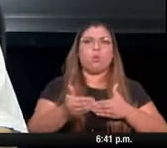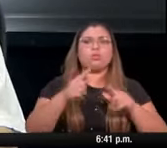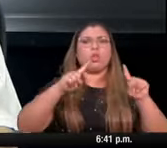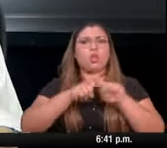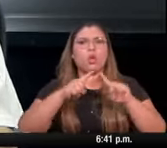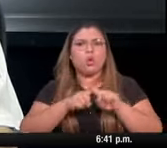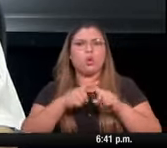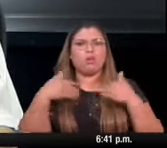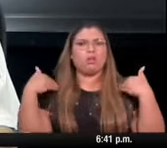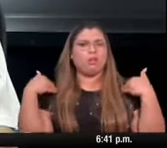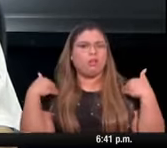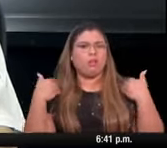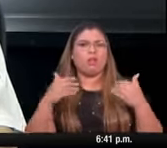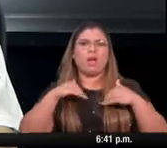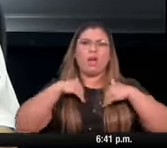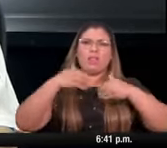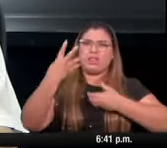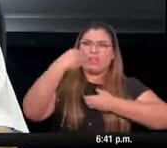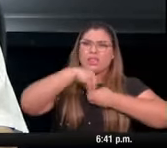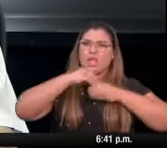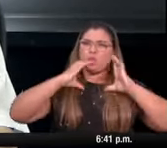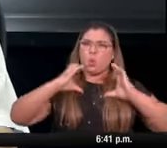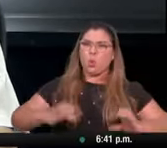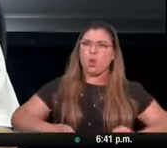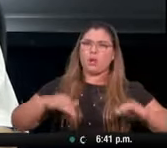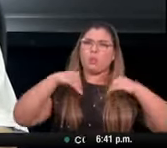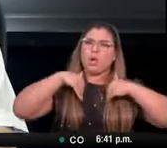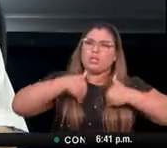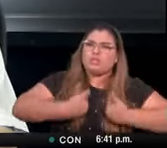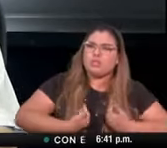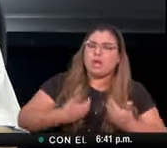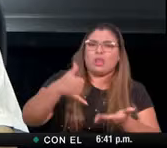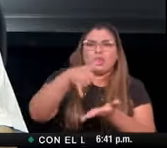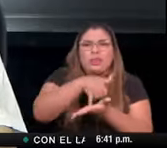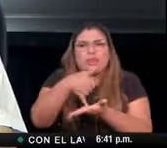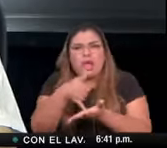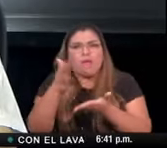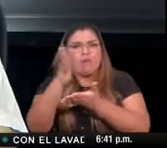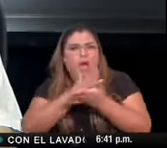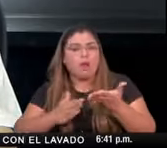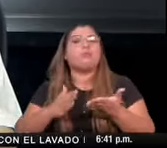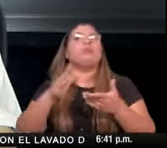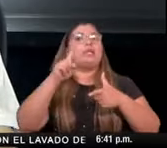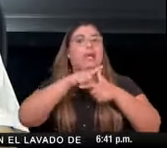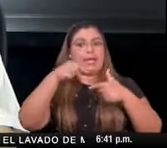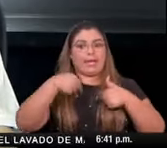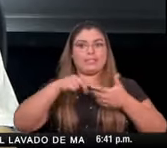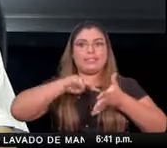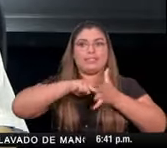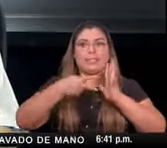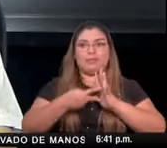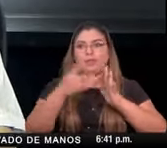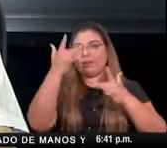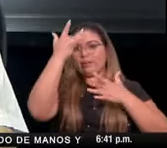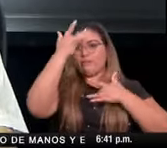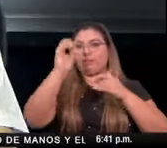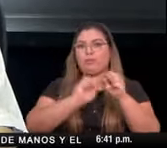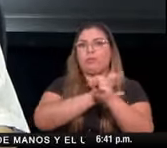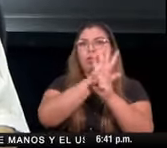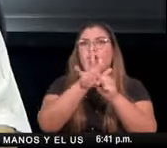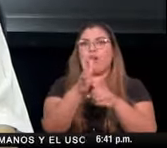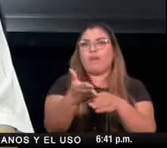importante esta clínica post-COVID que hemos establecido nosotros necesitamos digo nosotros el país